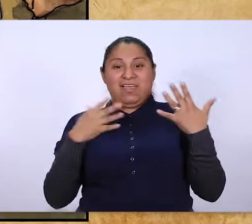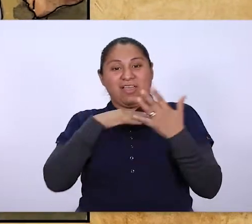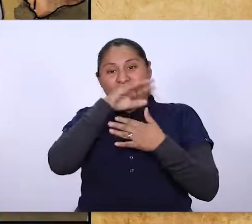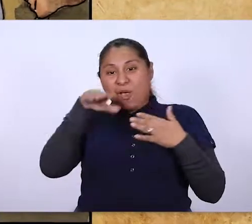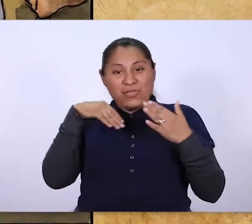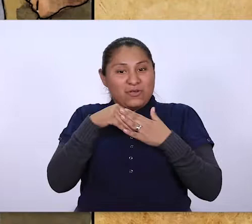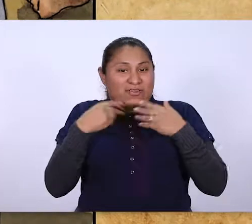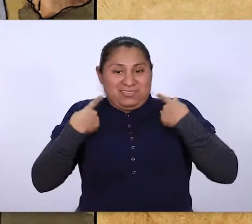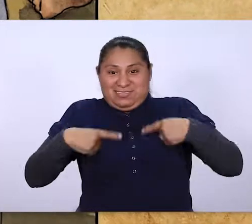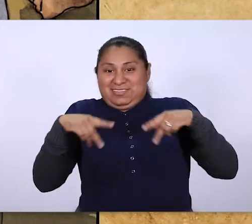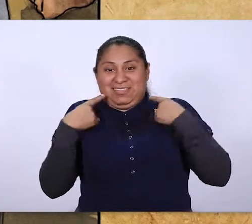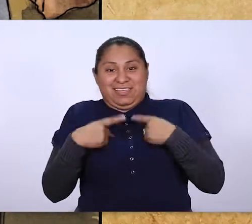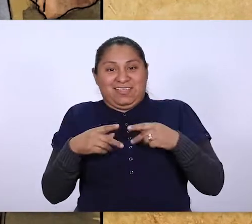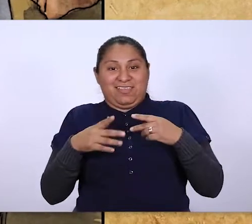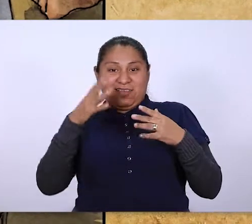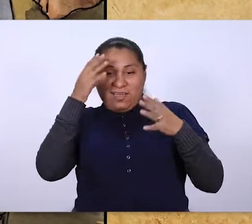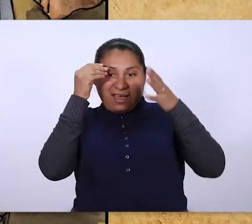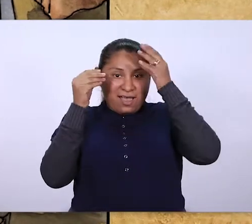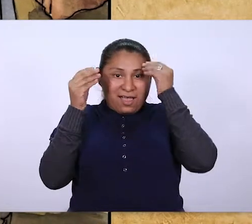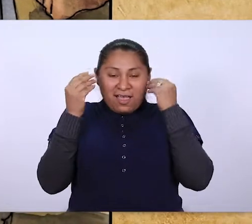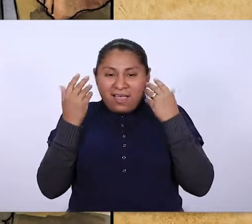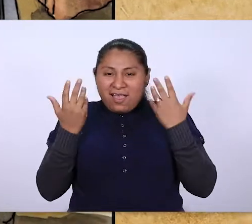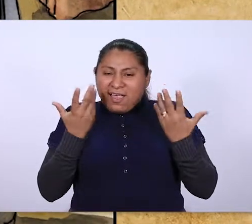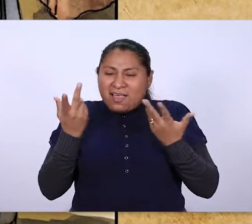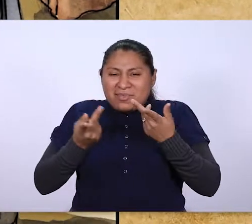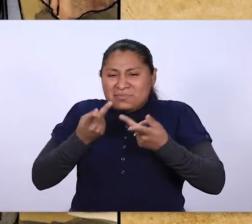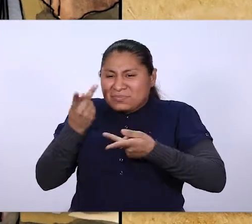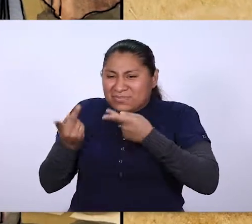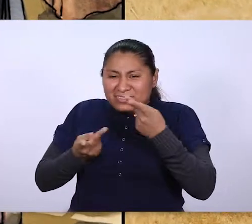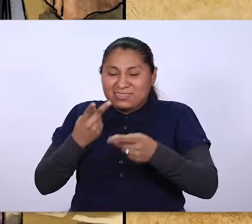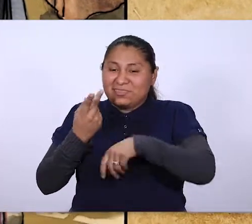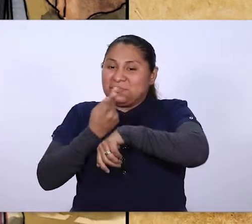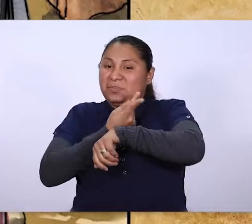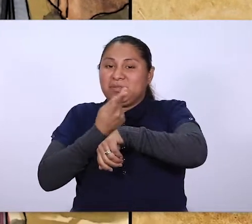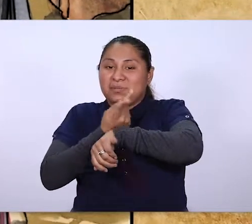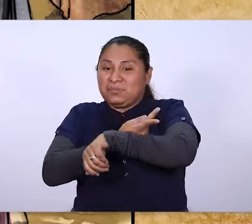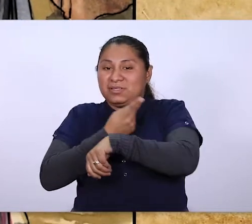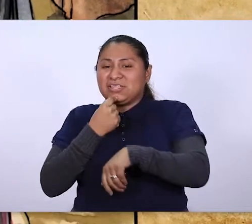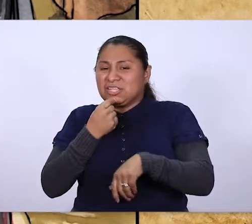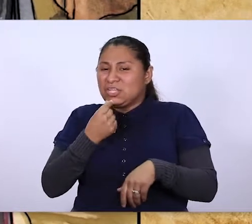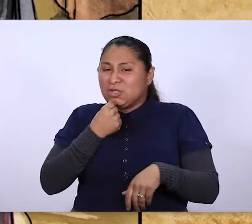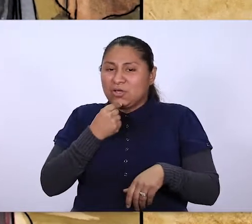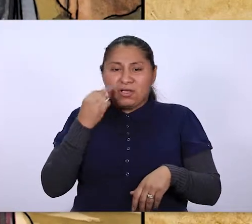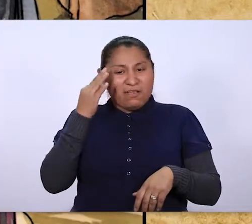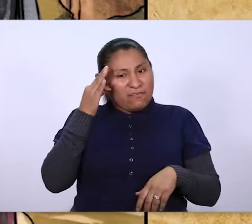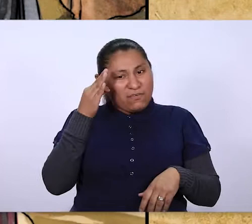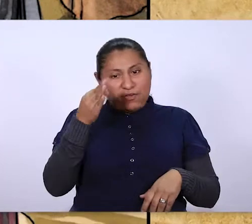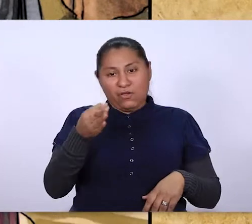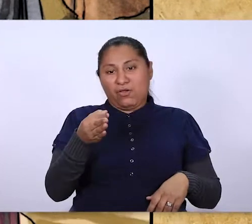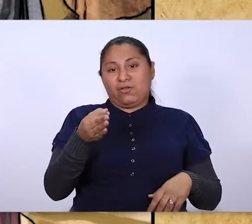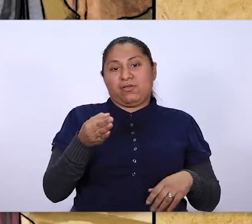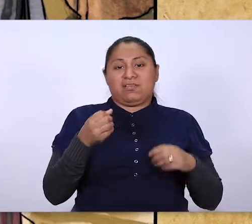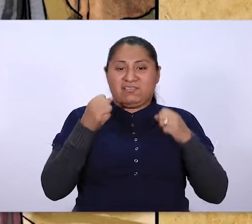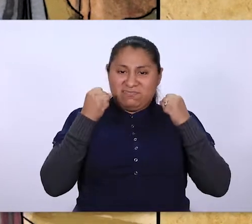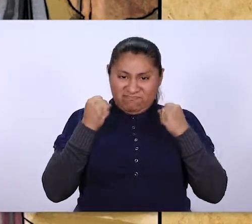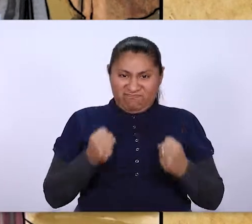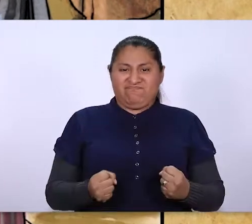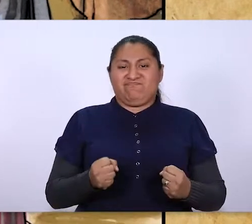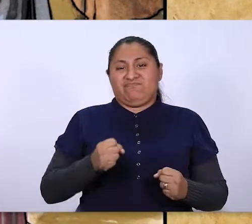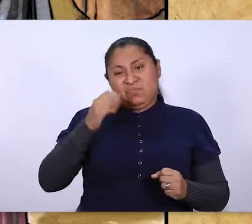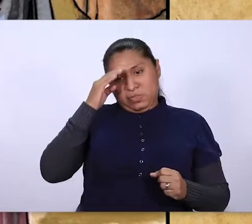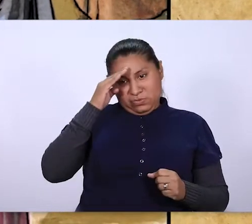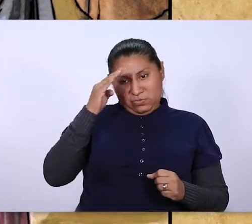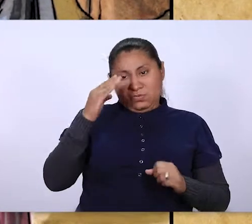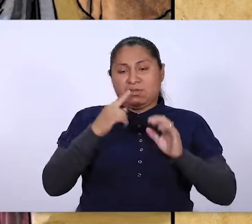Judea se contaba lo sucedido. Todos los que lo oían se preguntaban a sí mismos, ¿Qué